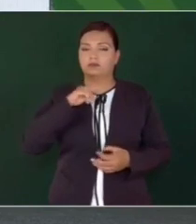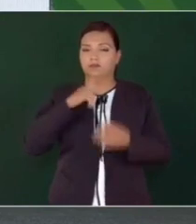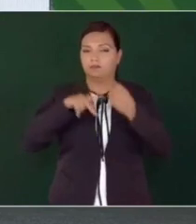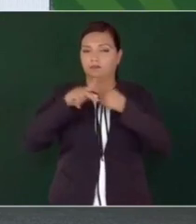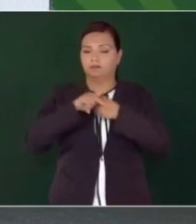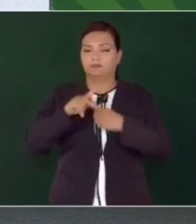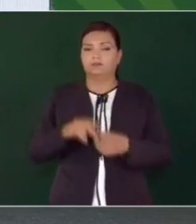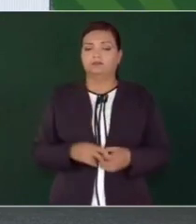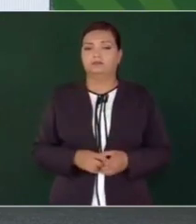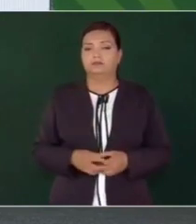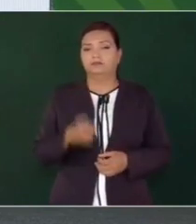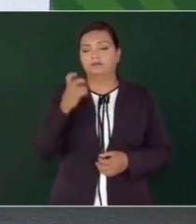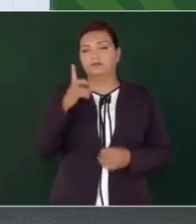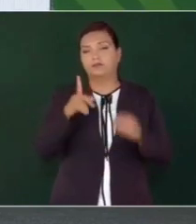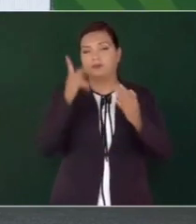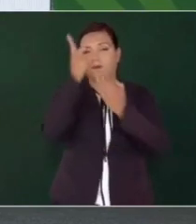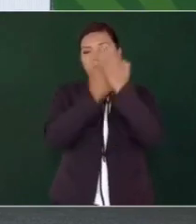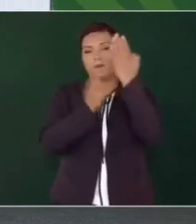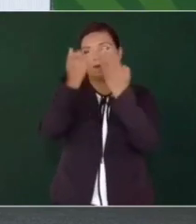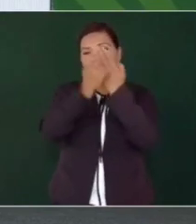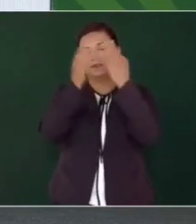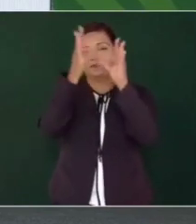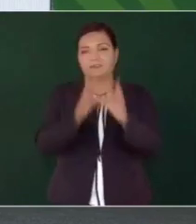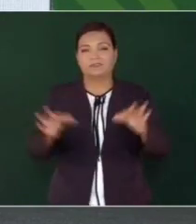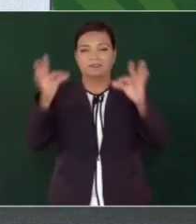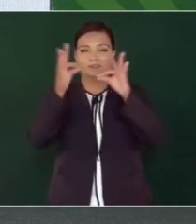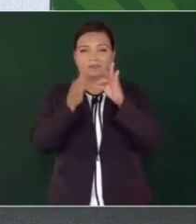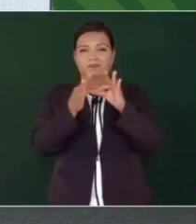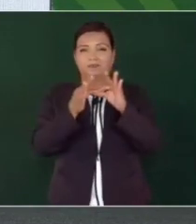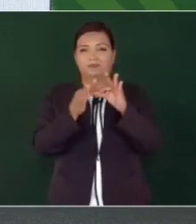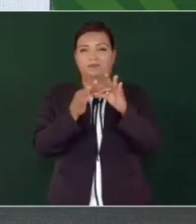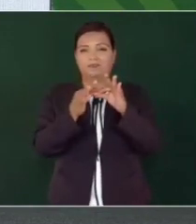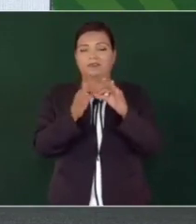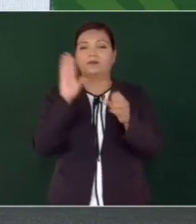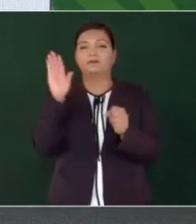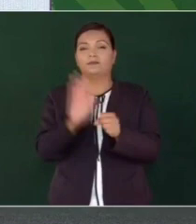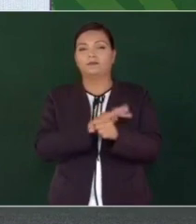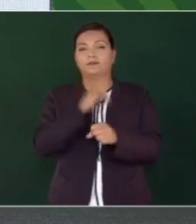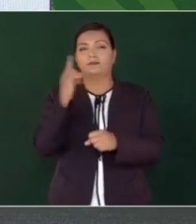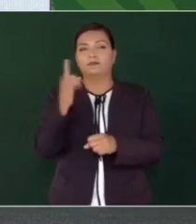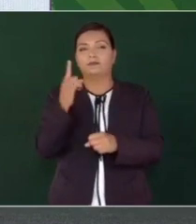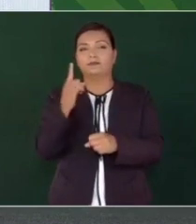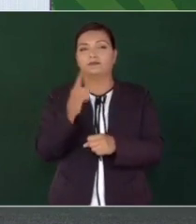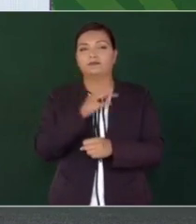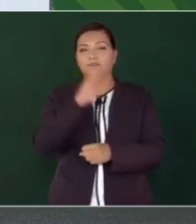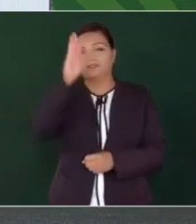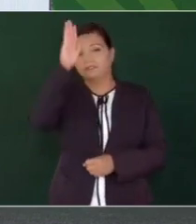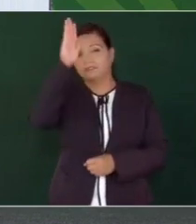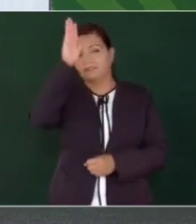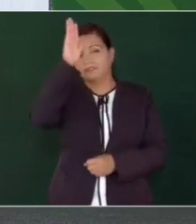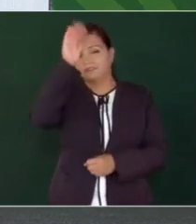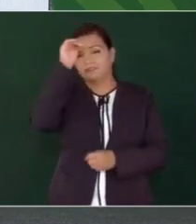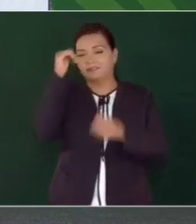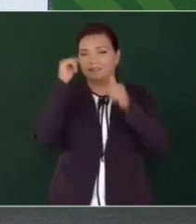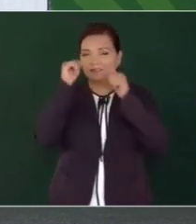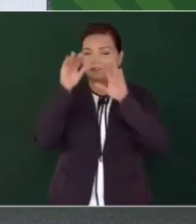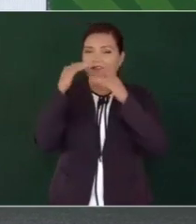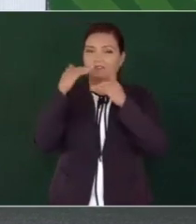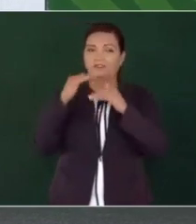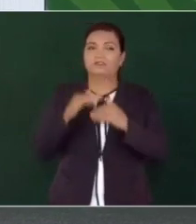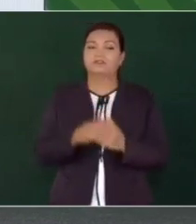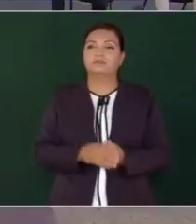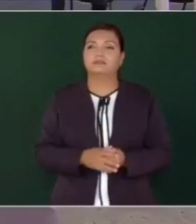Y es un proyecto muy importante. Y se trata de